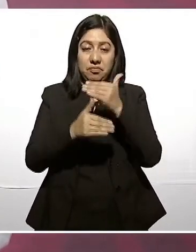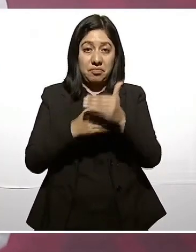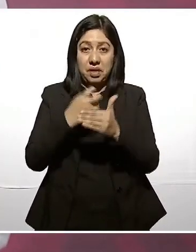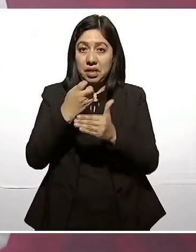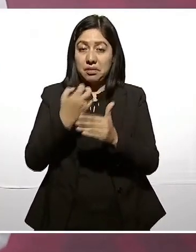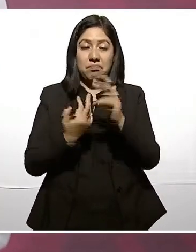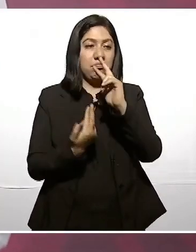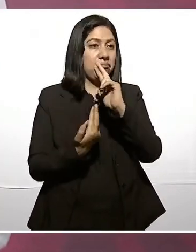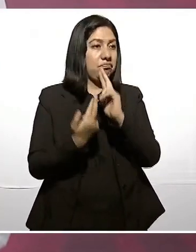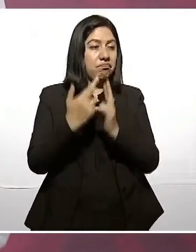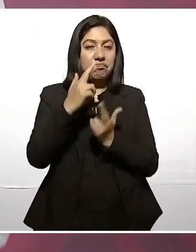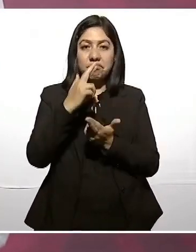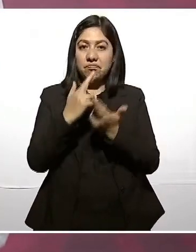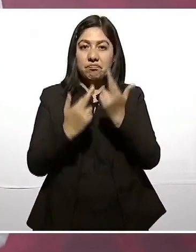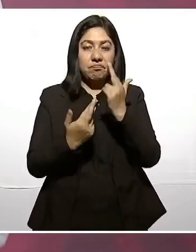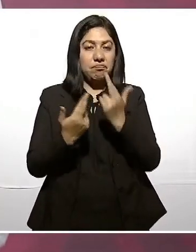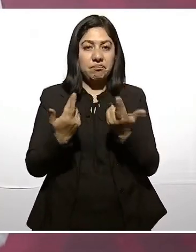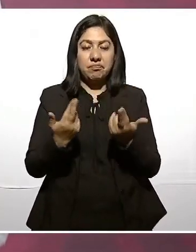revolución.